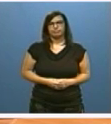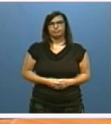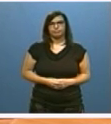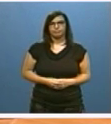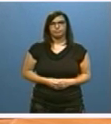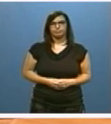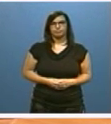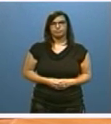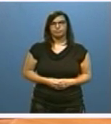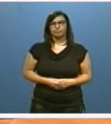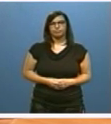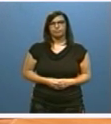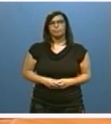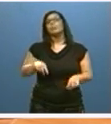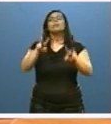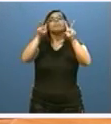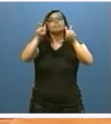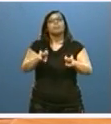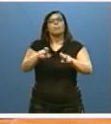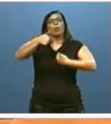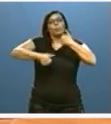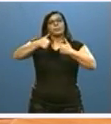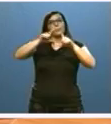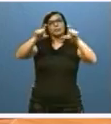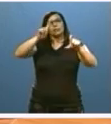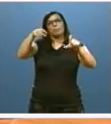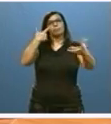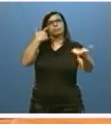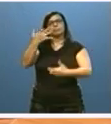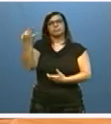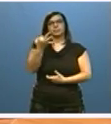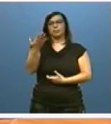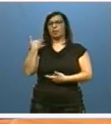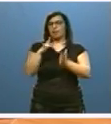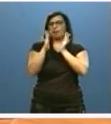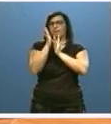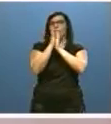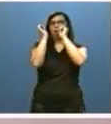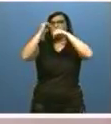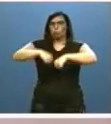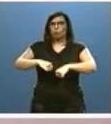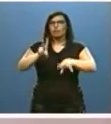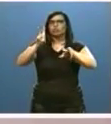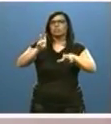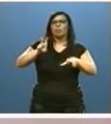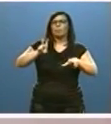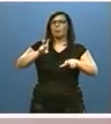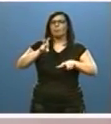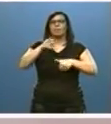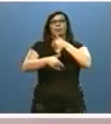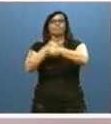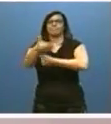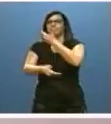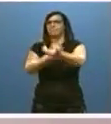Dentro de estos factores de competitividad empresarial, cabe también destacar que en abril aprobamos un acuerdo en materia de simplificación para reducir